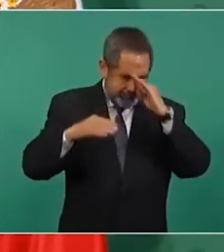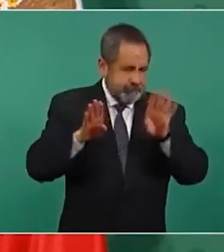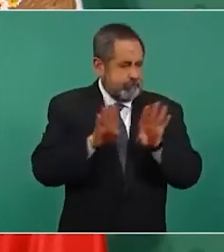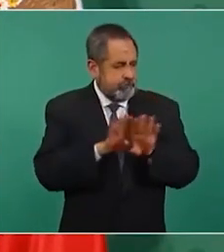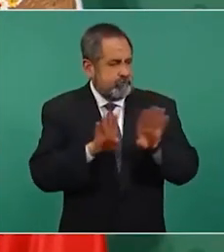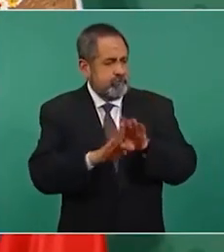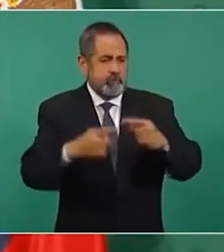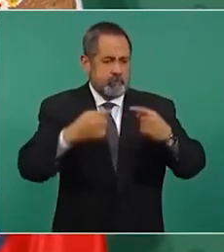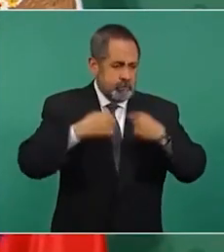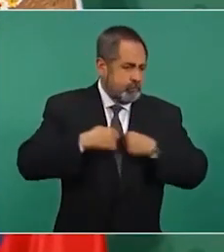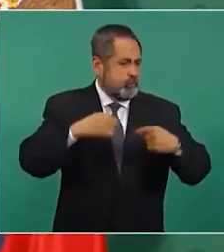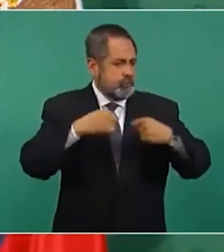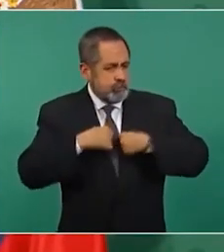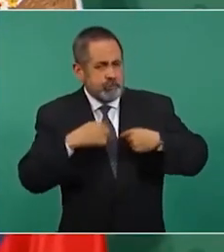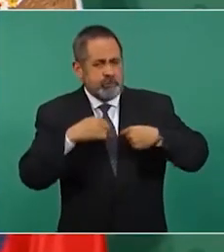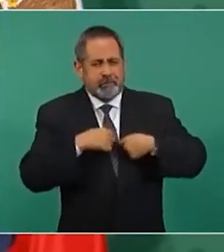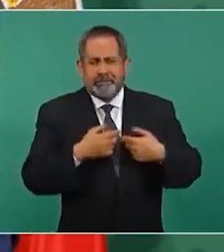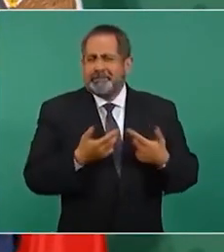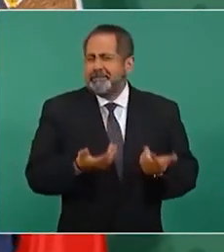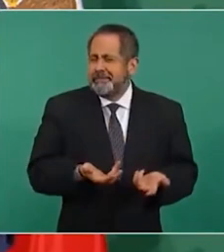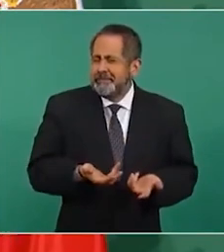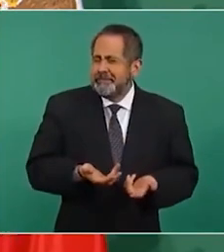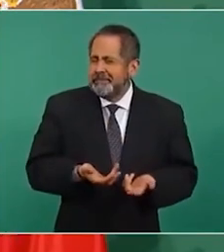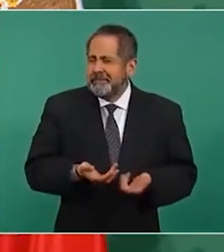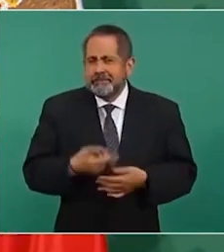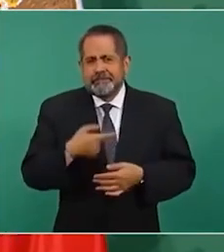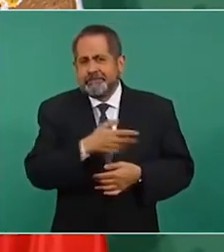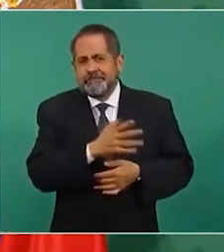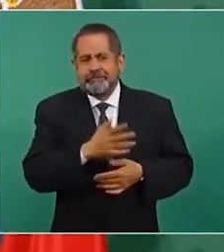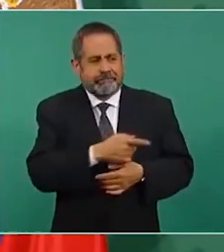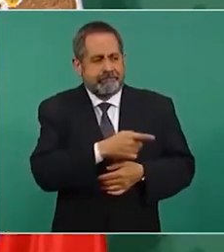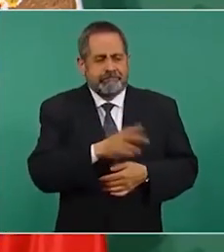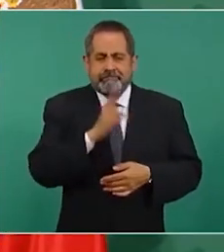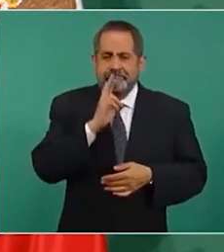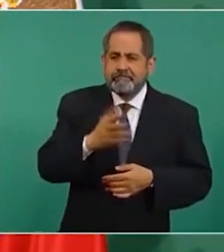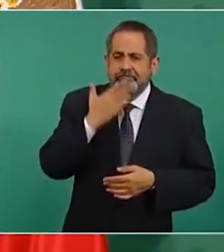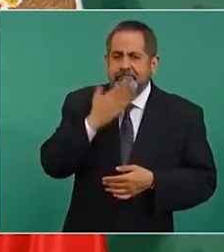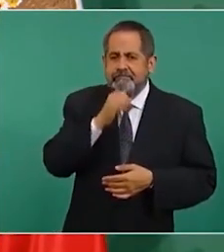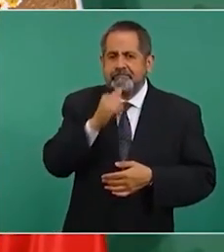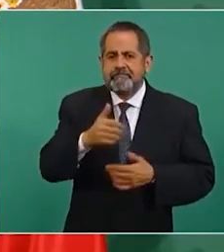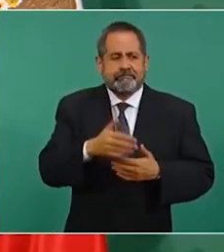y ahora como no les está resultando